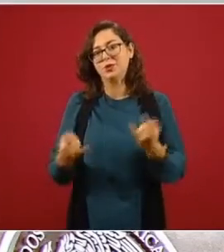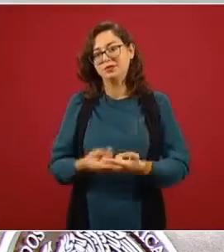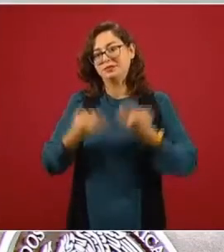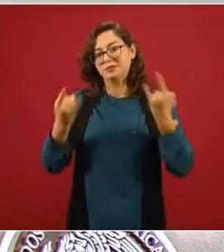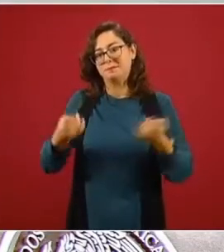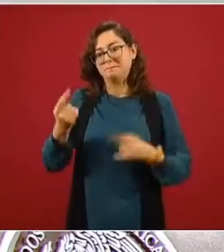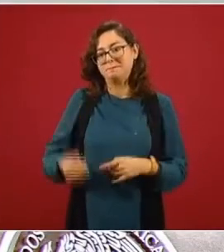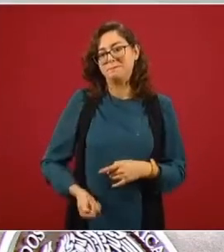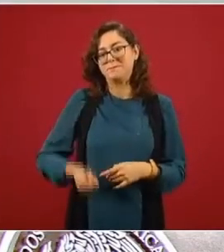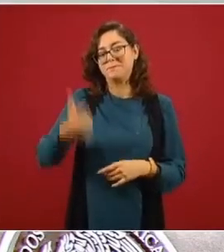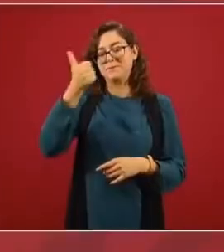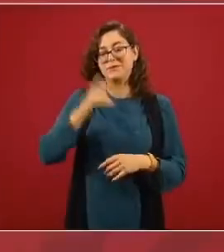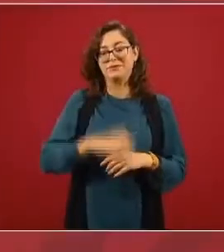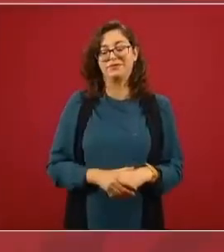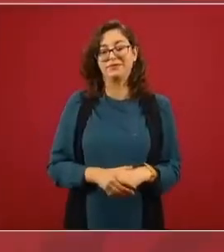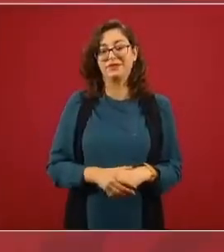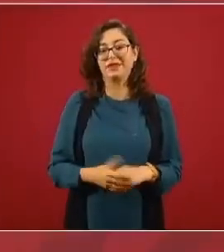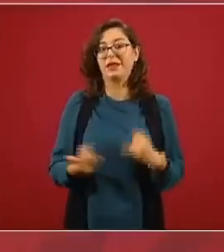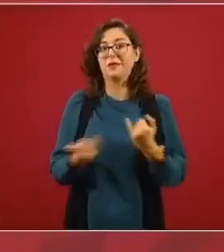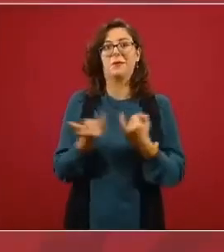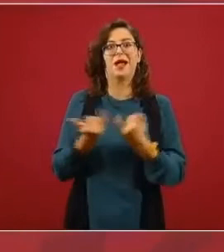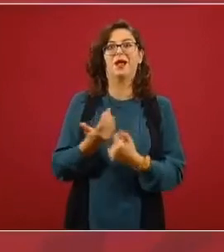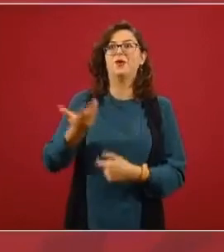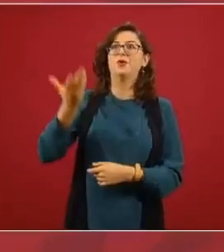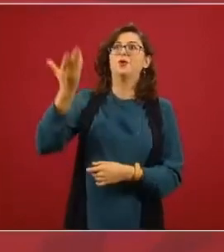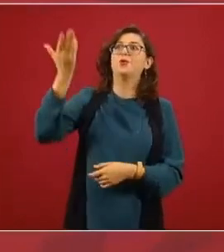Es como la nueva Tenochtitlán,